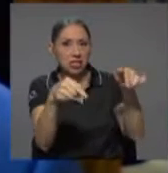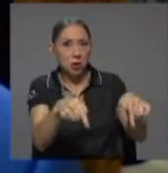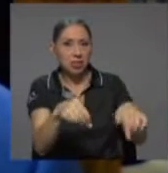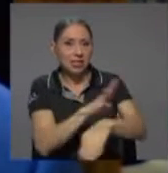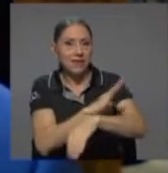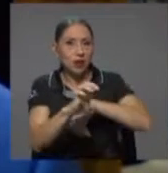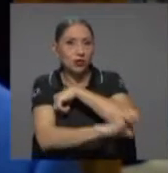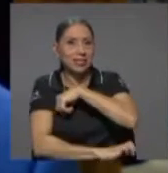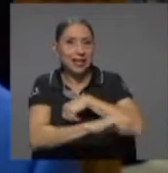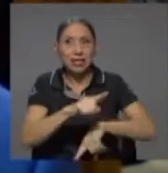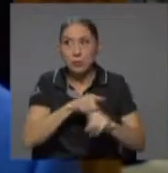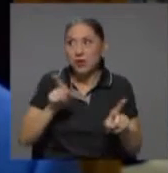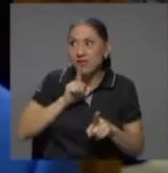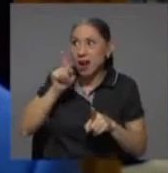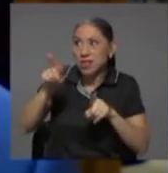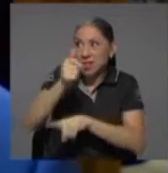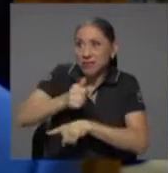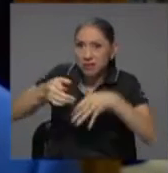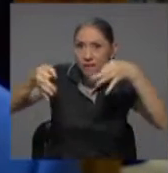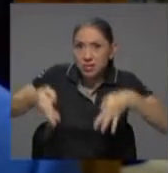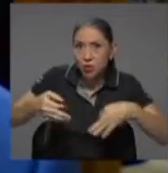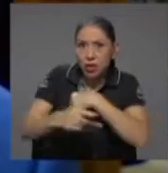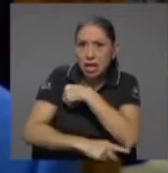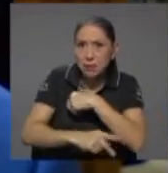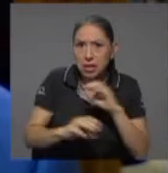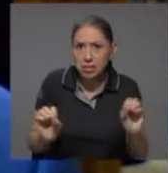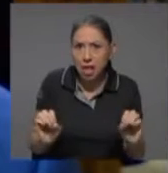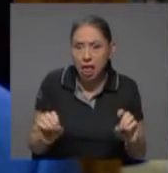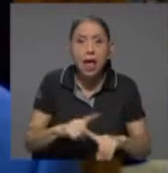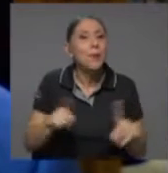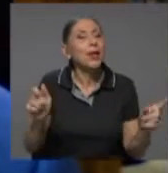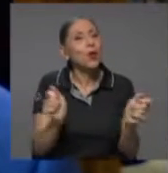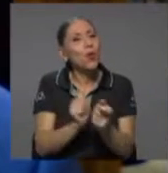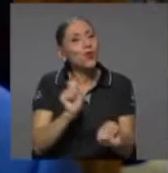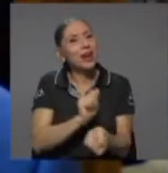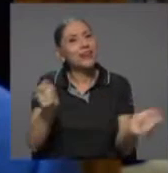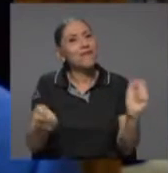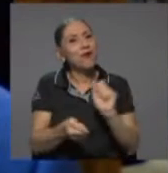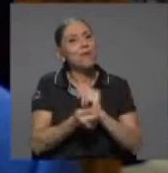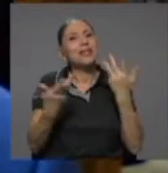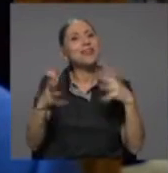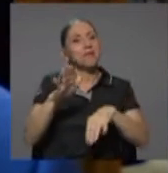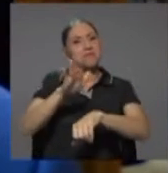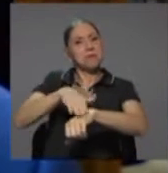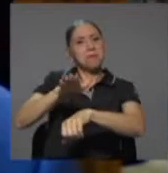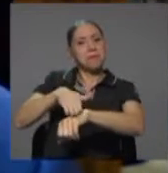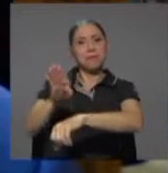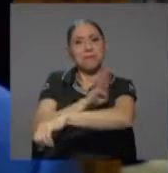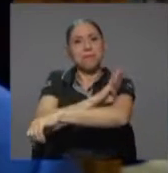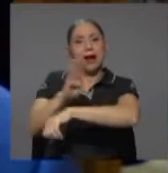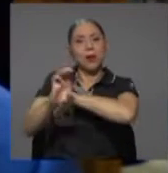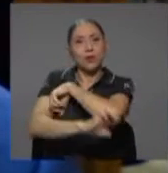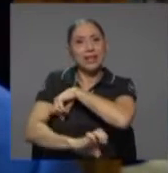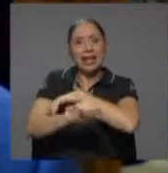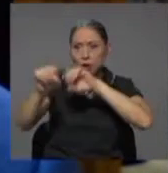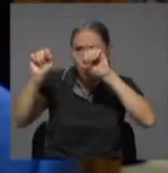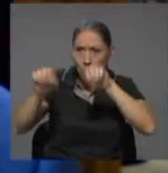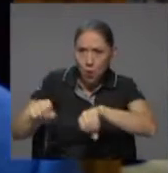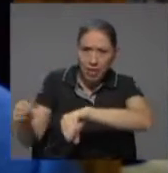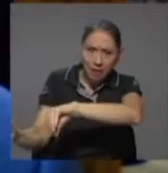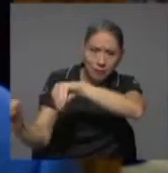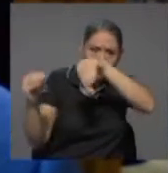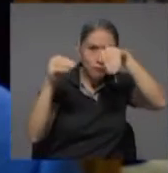país. Ya esta reforma le permite a un banco extranjero operar con una